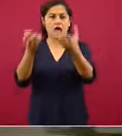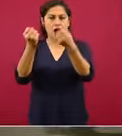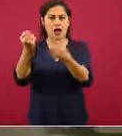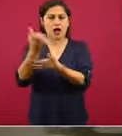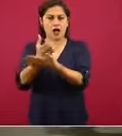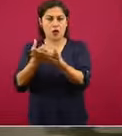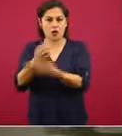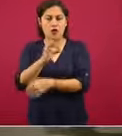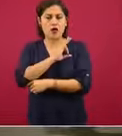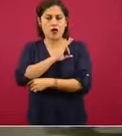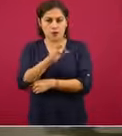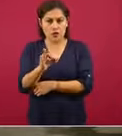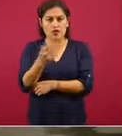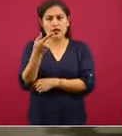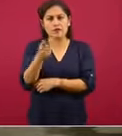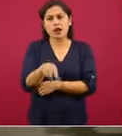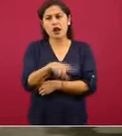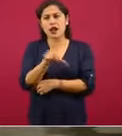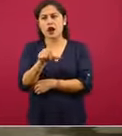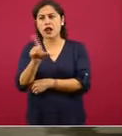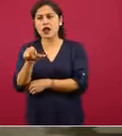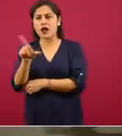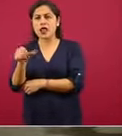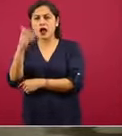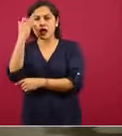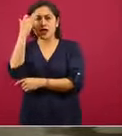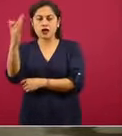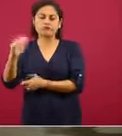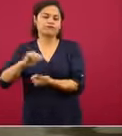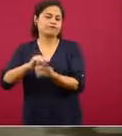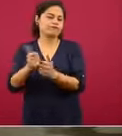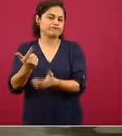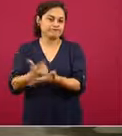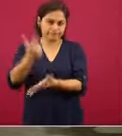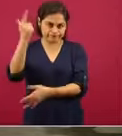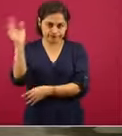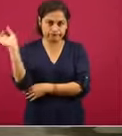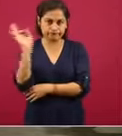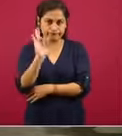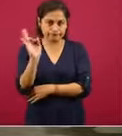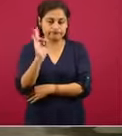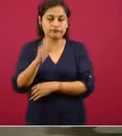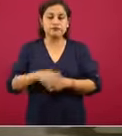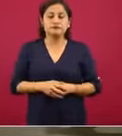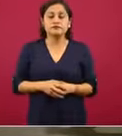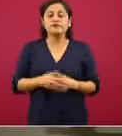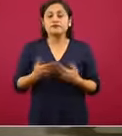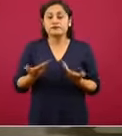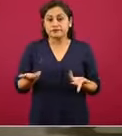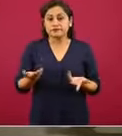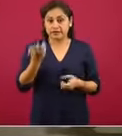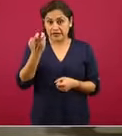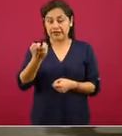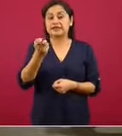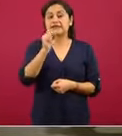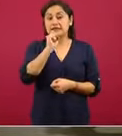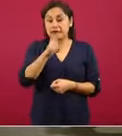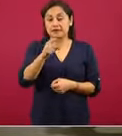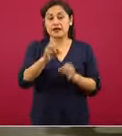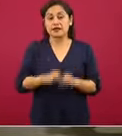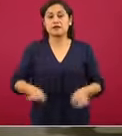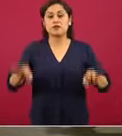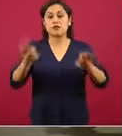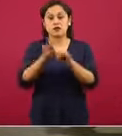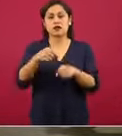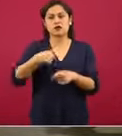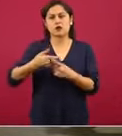y que entiendan este componente. Este componente se ha tratado de reforzar también con la estrategia de atención primaria a la salud. Y eso también yo lo